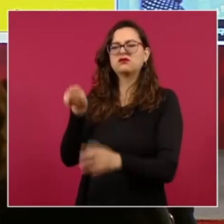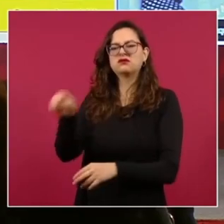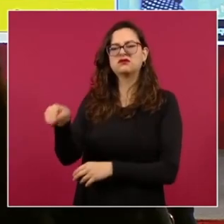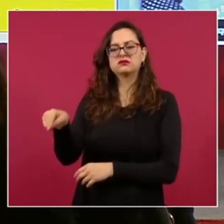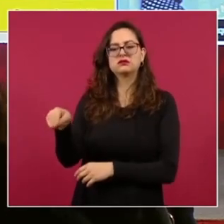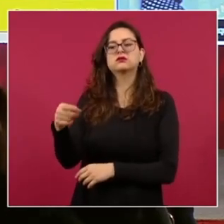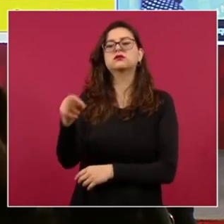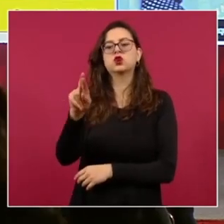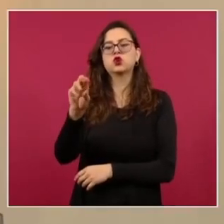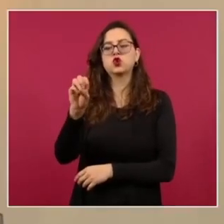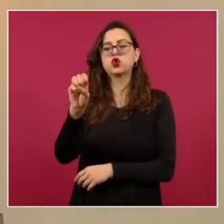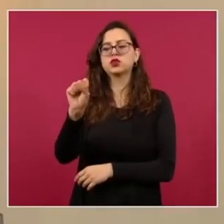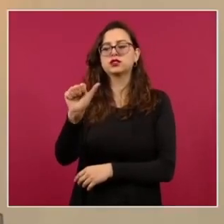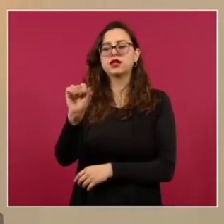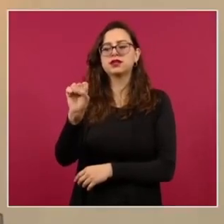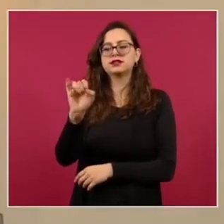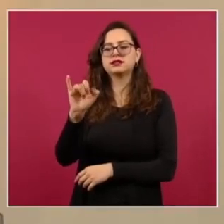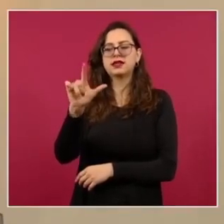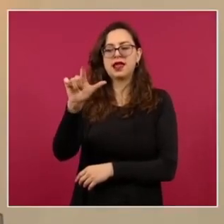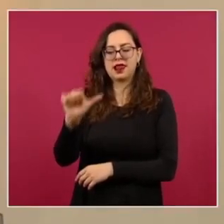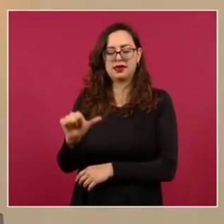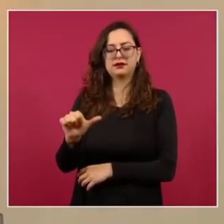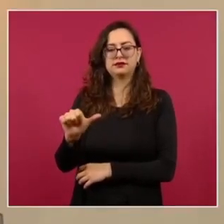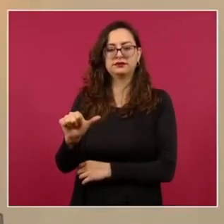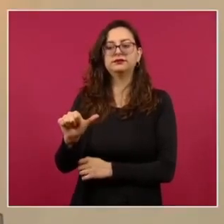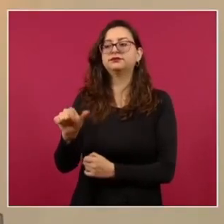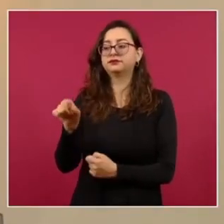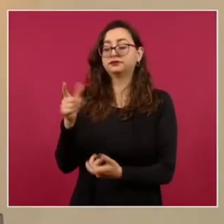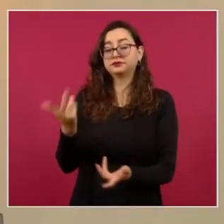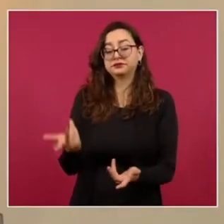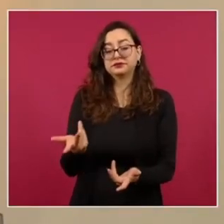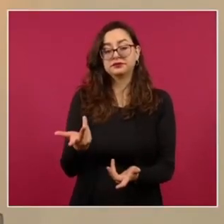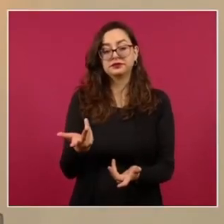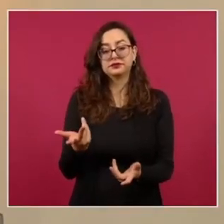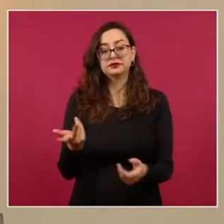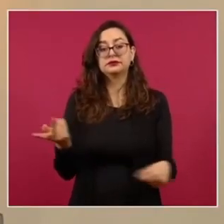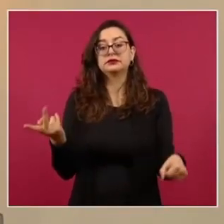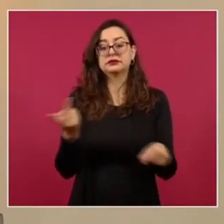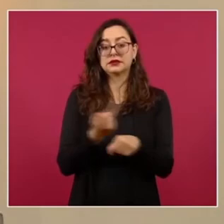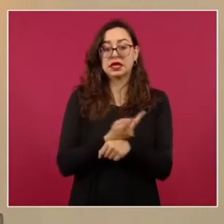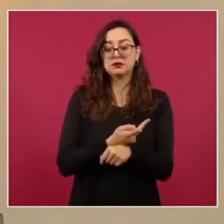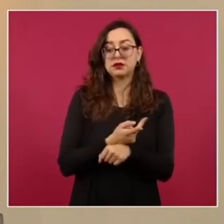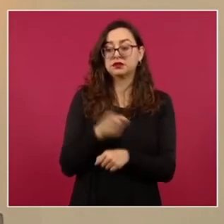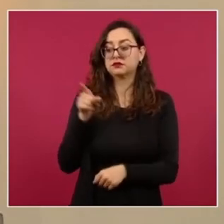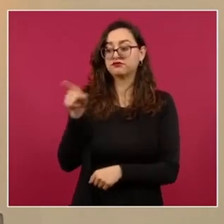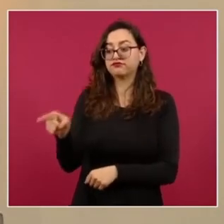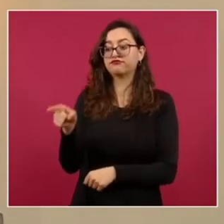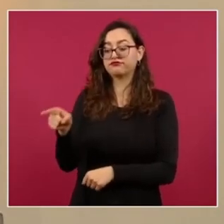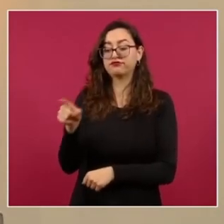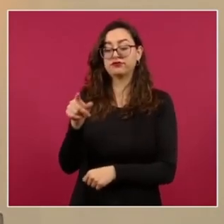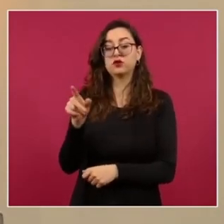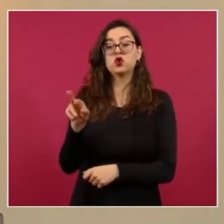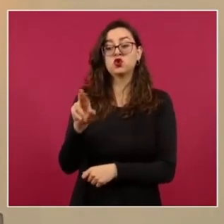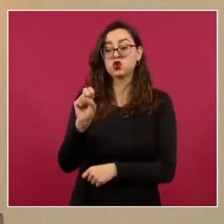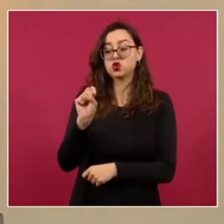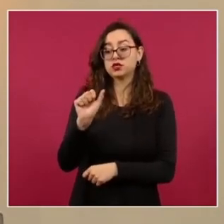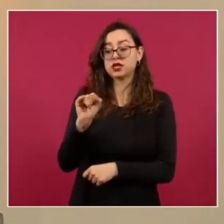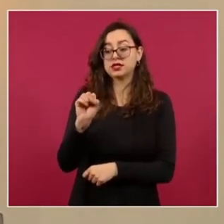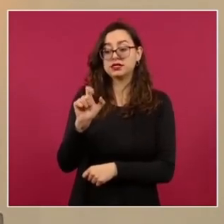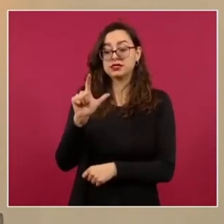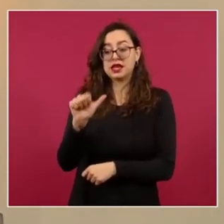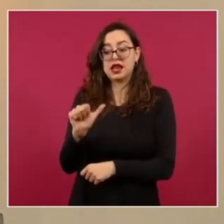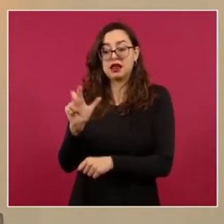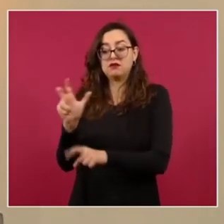Castro. Estas dos personas participaron presuntamente en la desaparición en